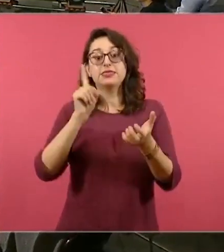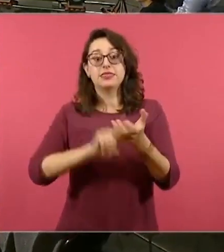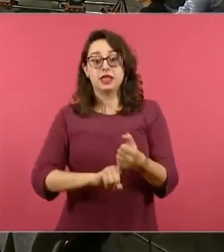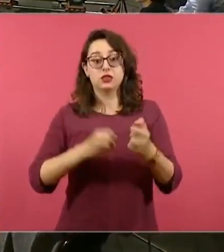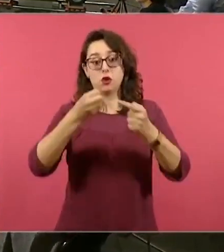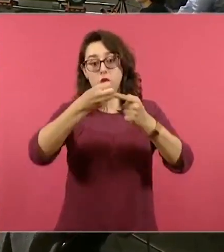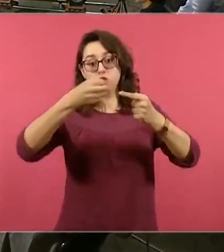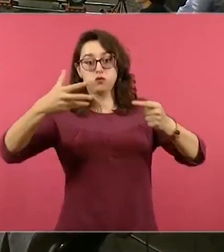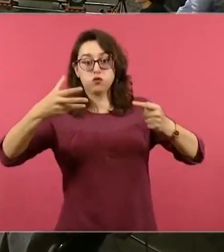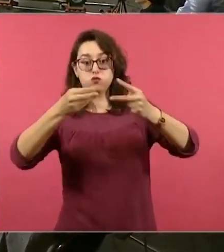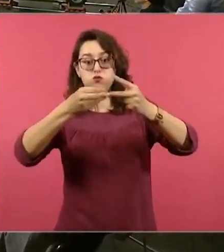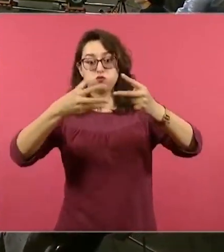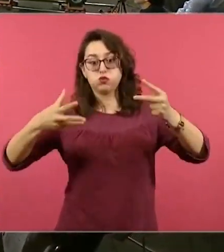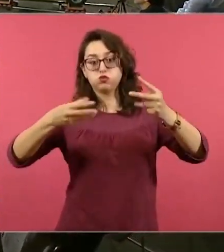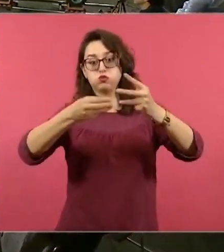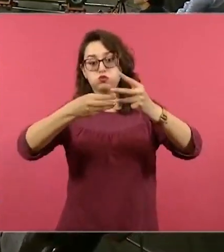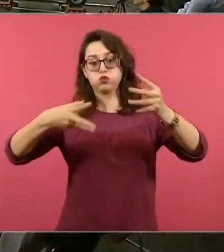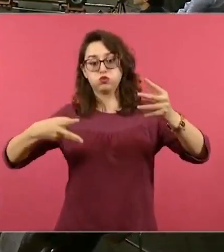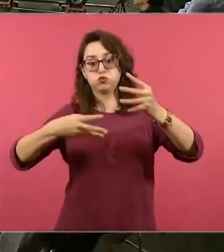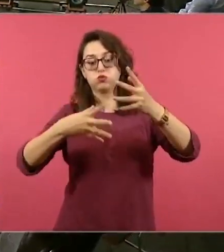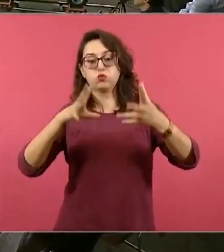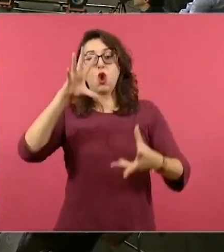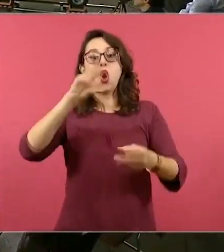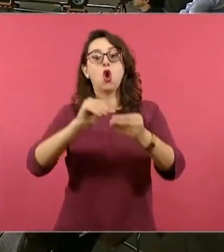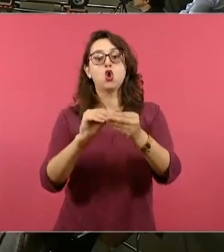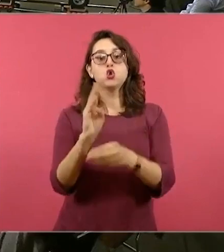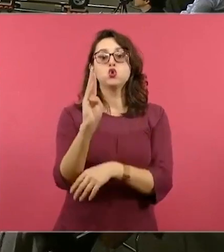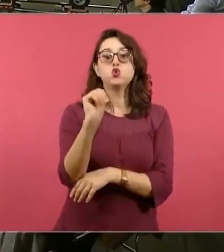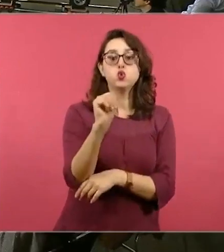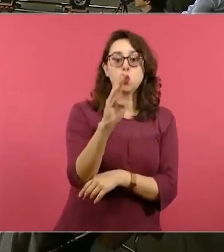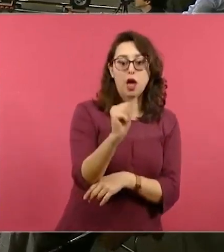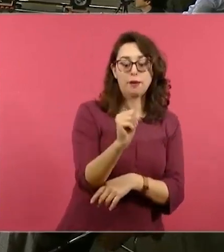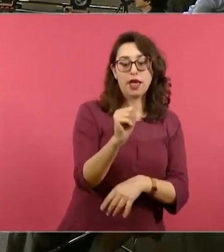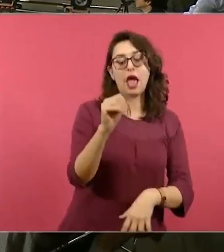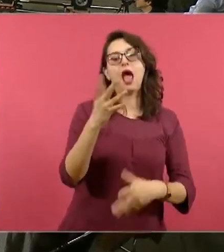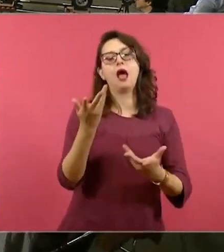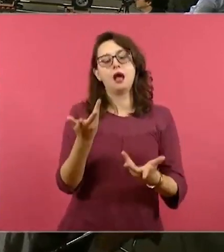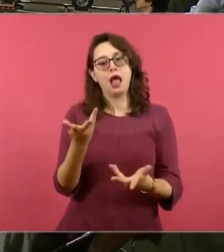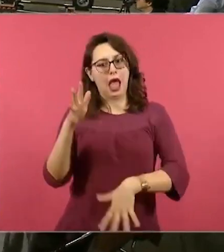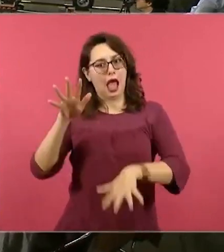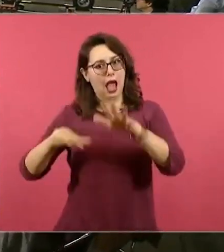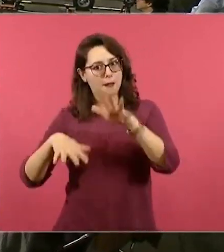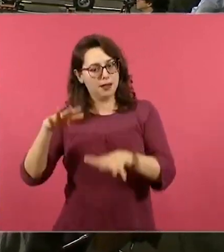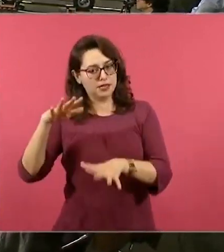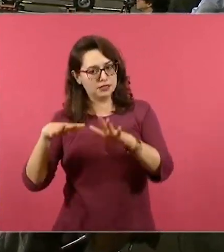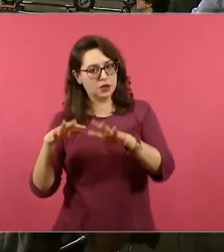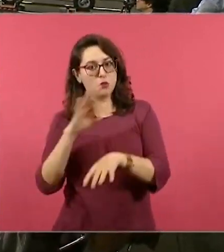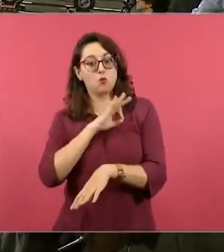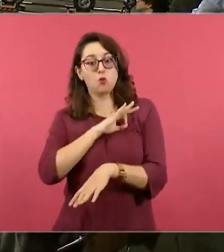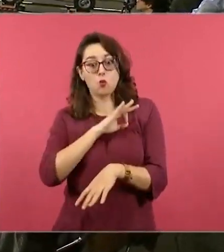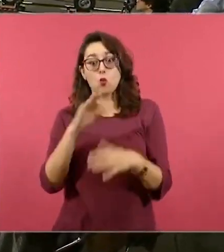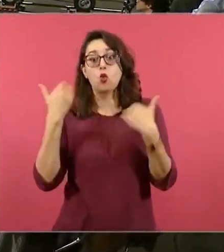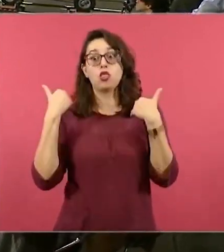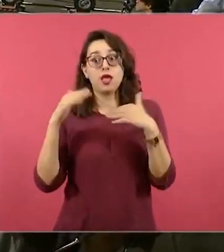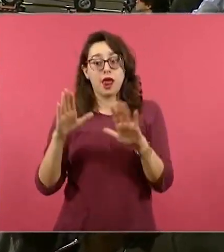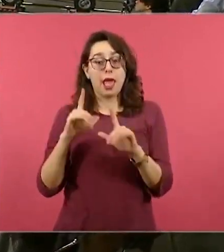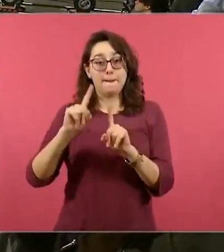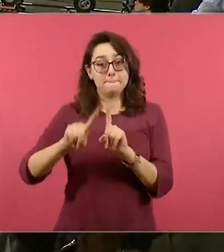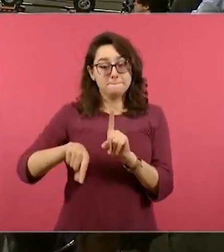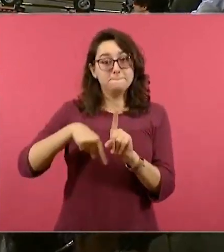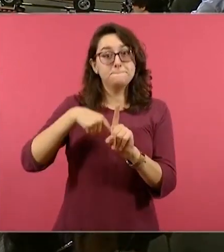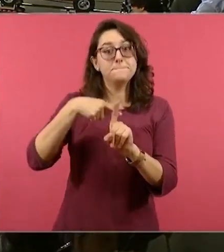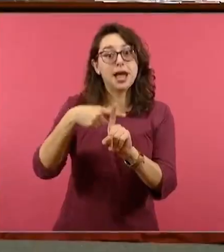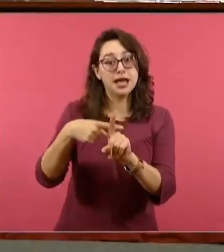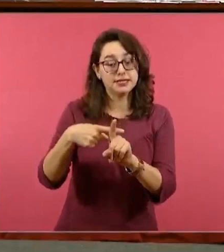dependiendo del campo, puede tener menos o más. Pero esta es la base en la que trabajamos. Y